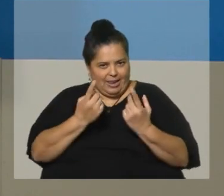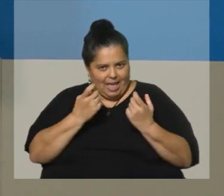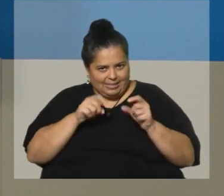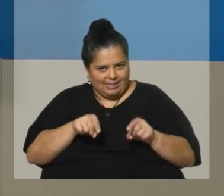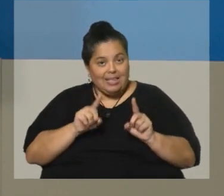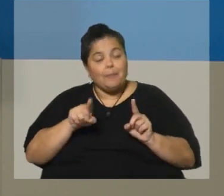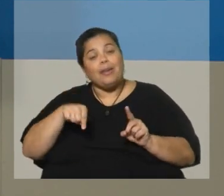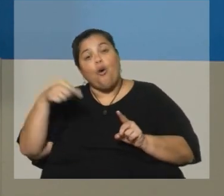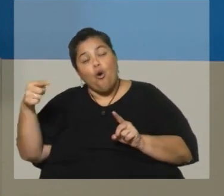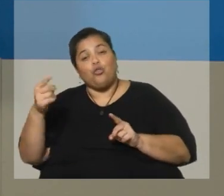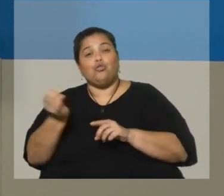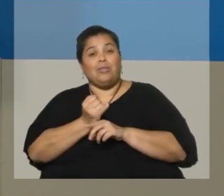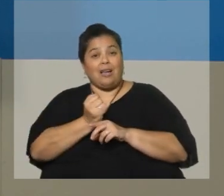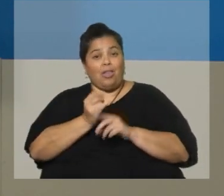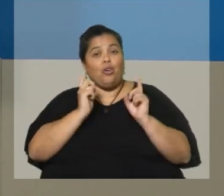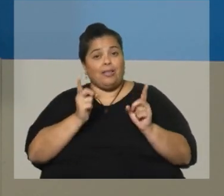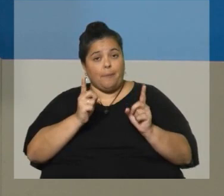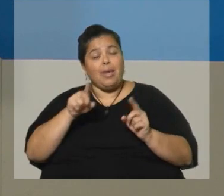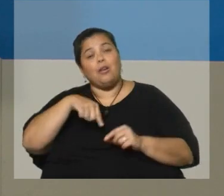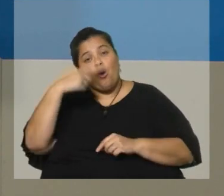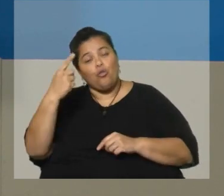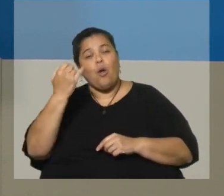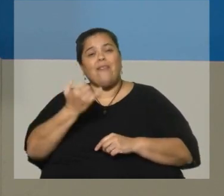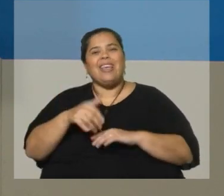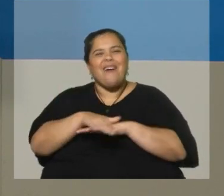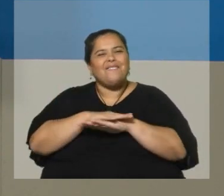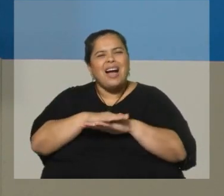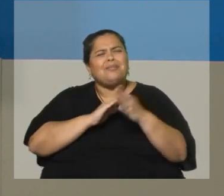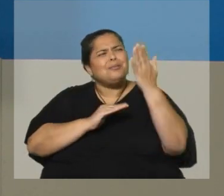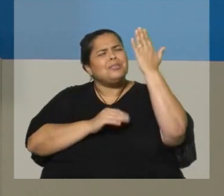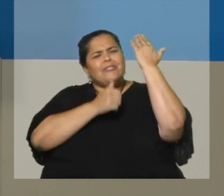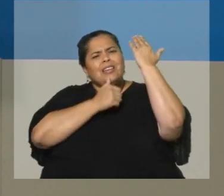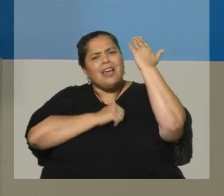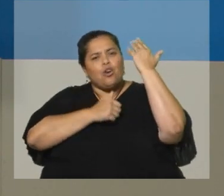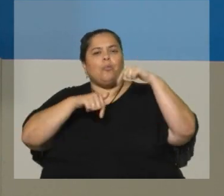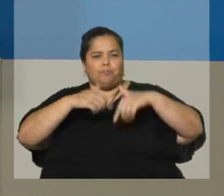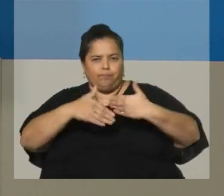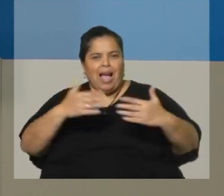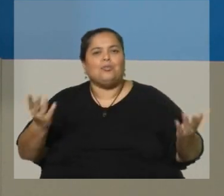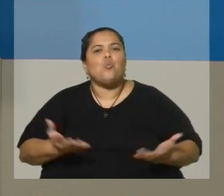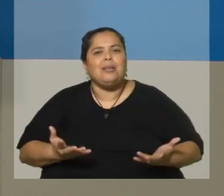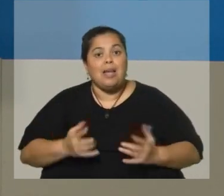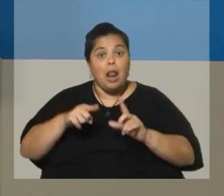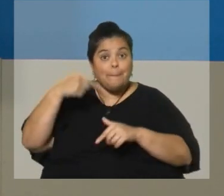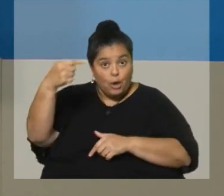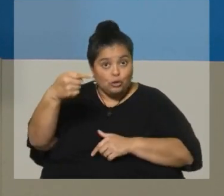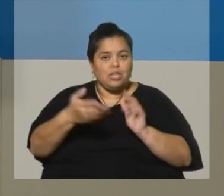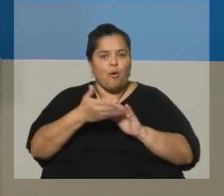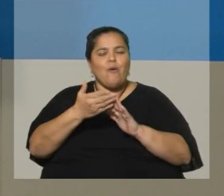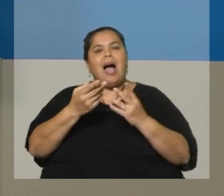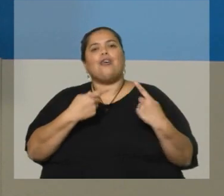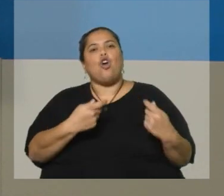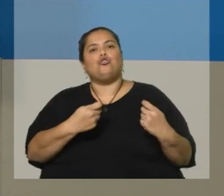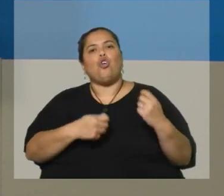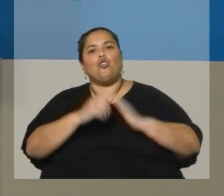varios de otros indicadores, donde tenían bases muy viejas, los hemos ido actualizando. El próximo que viene es el índice de costo de la construcción,